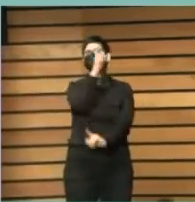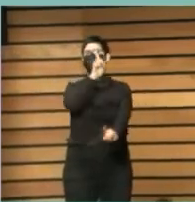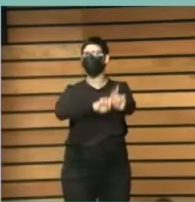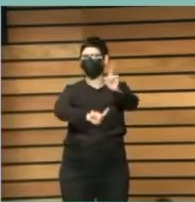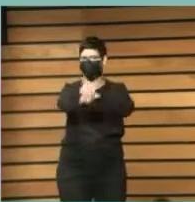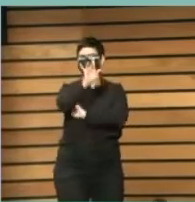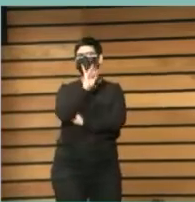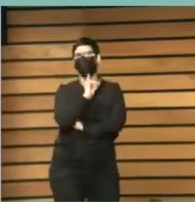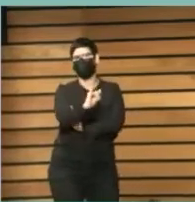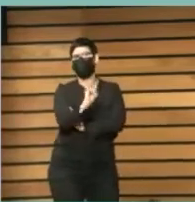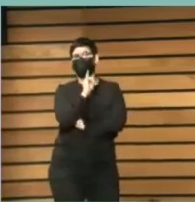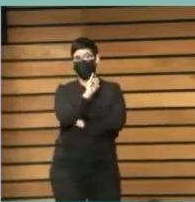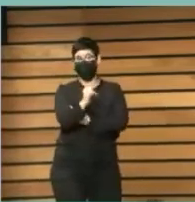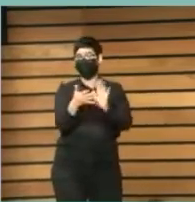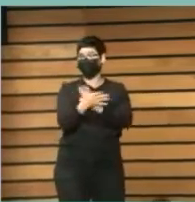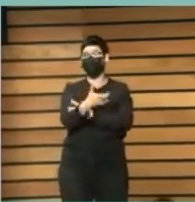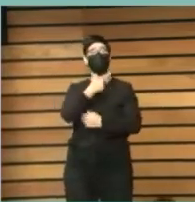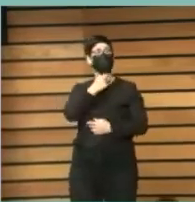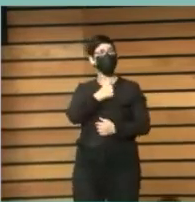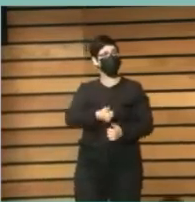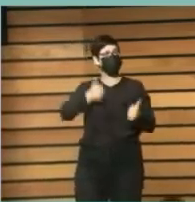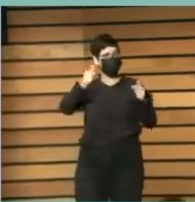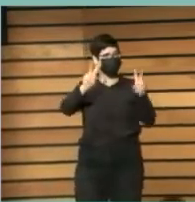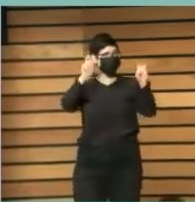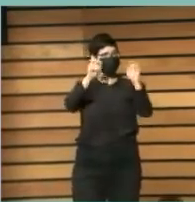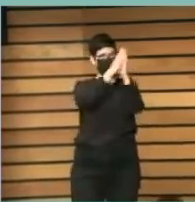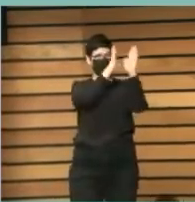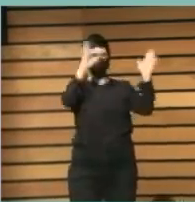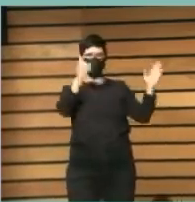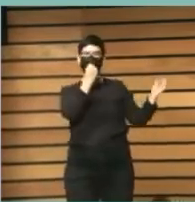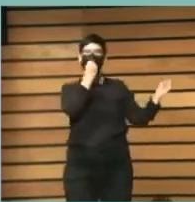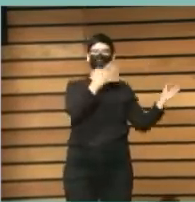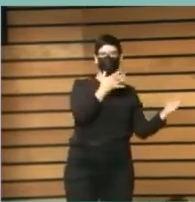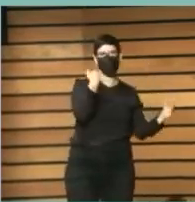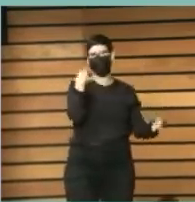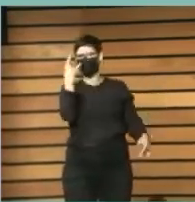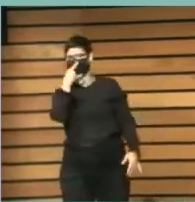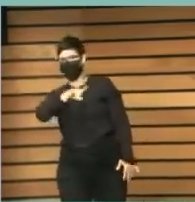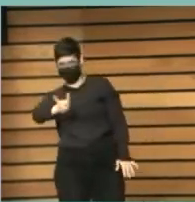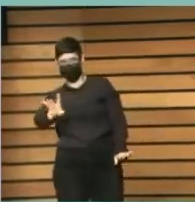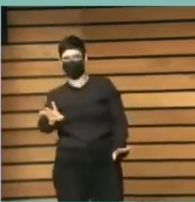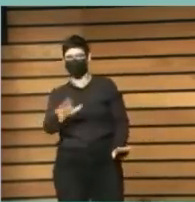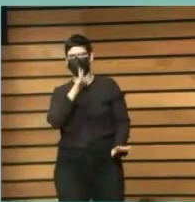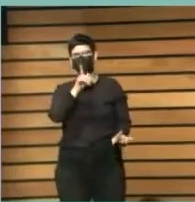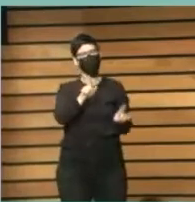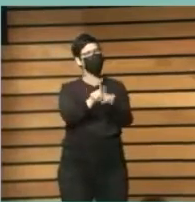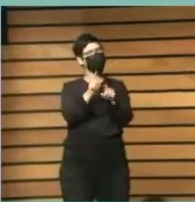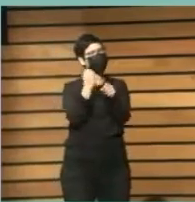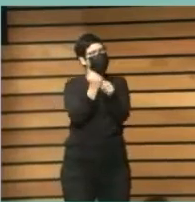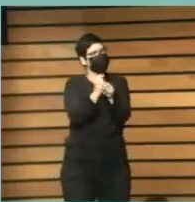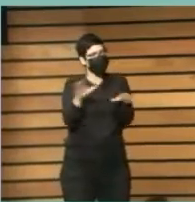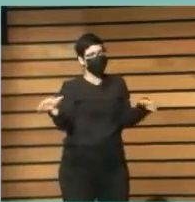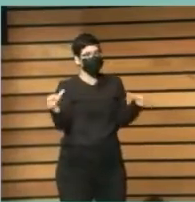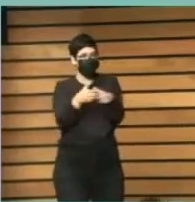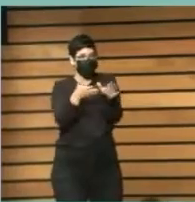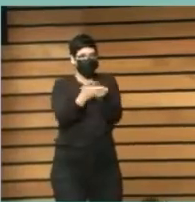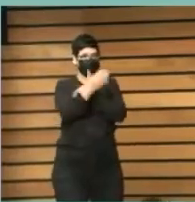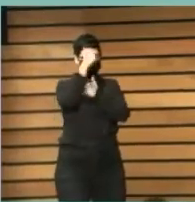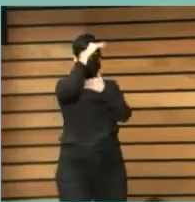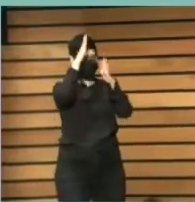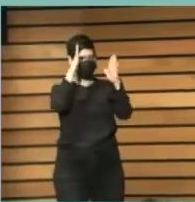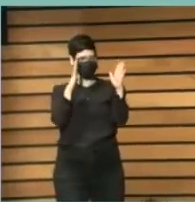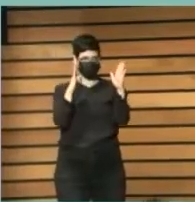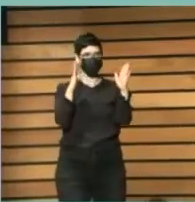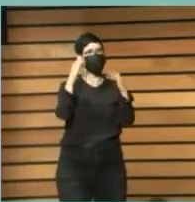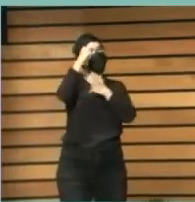que me gusta más casi que la de las buenas bibliotecas y es porque el trabajo de comunidad tiene que atender también a ese